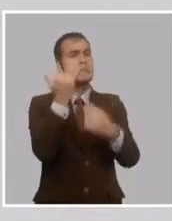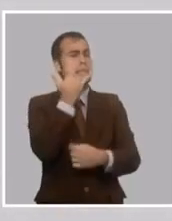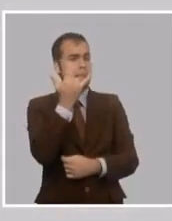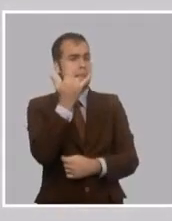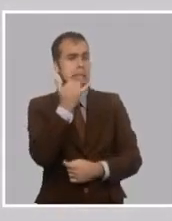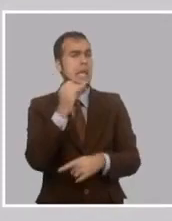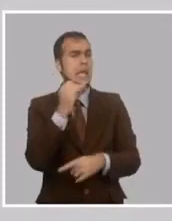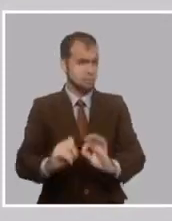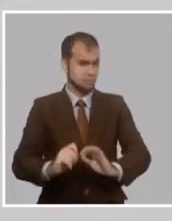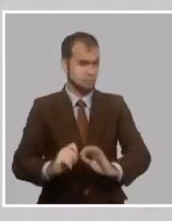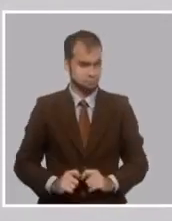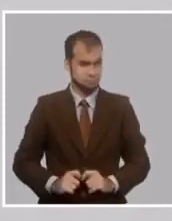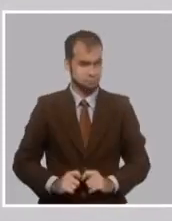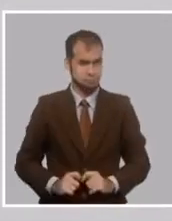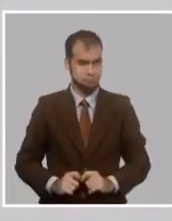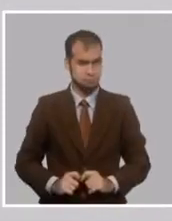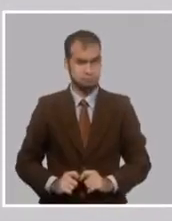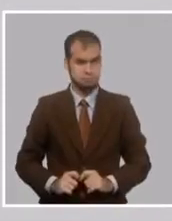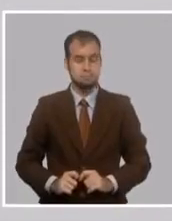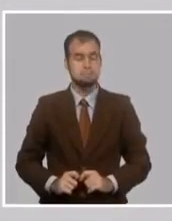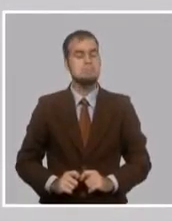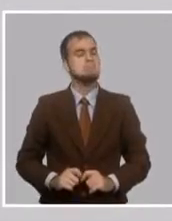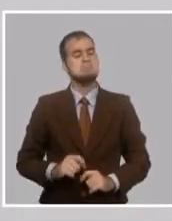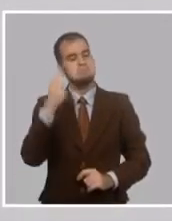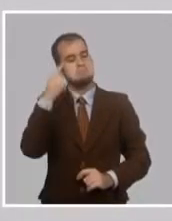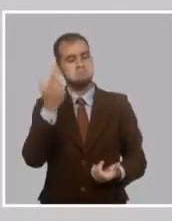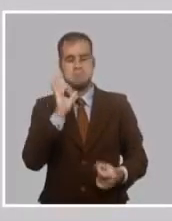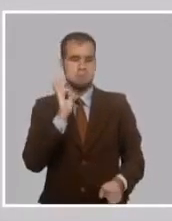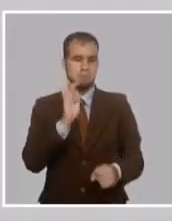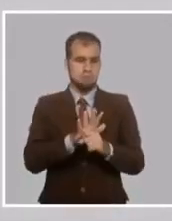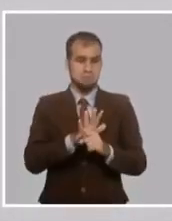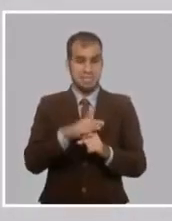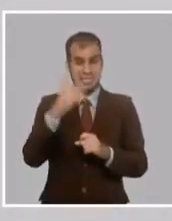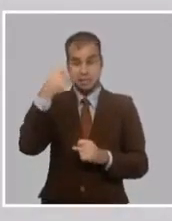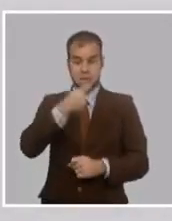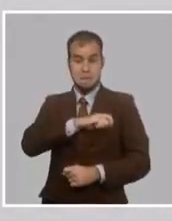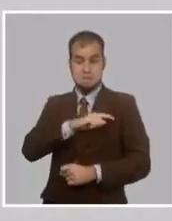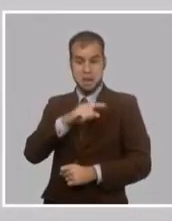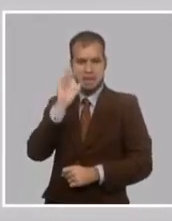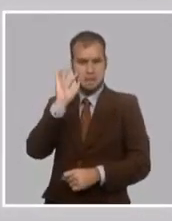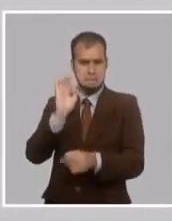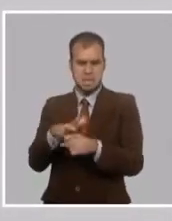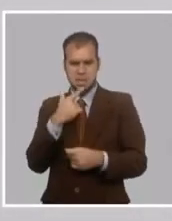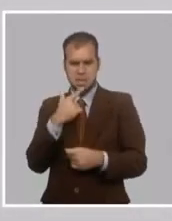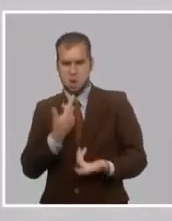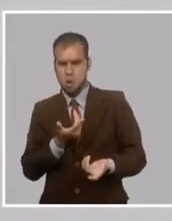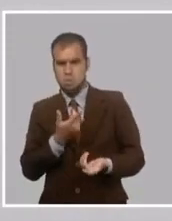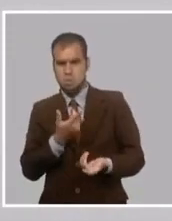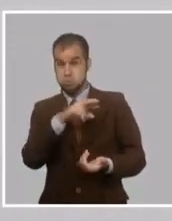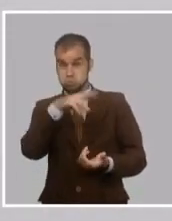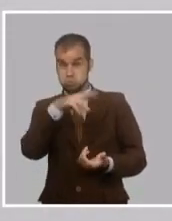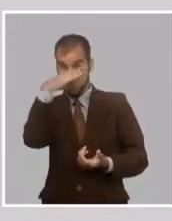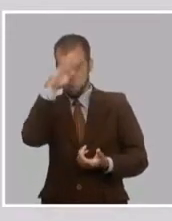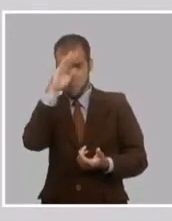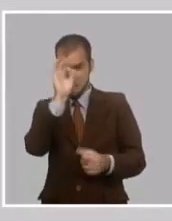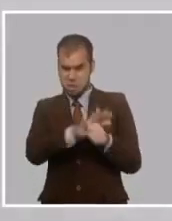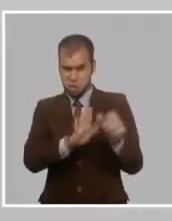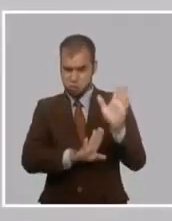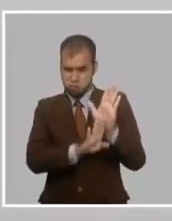insinceras. Pero él resuelve ya, frente a la República Española, ante la Revolución Cubana, él dice una cosa en la que hay que seguir